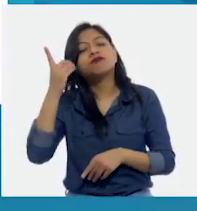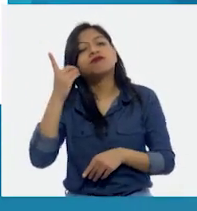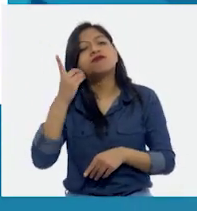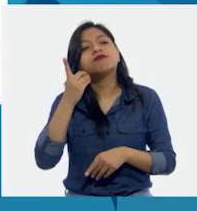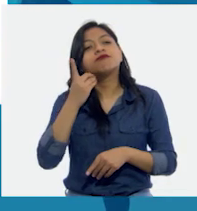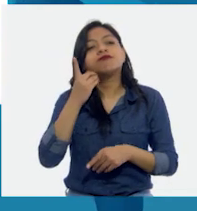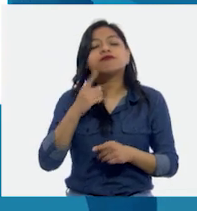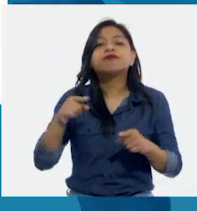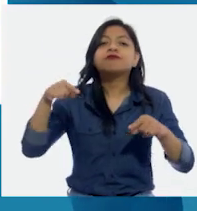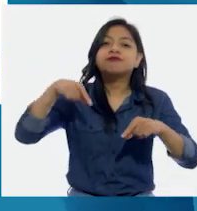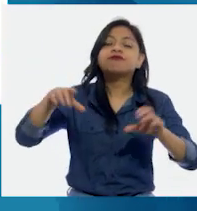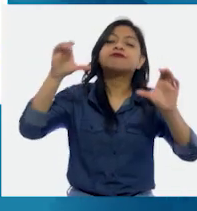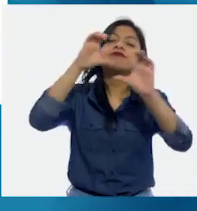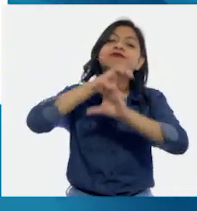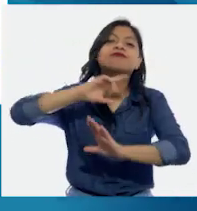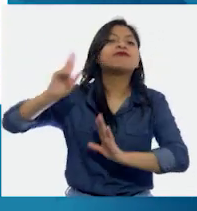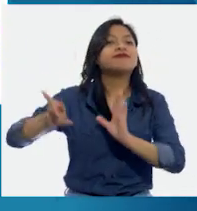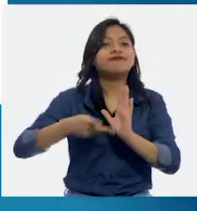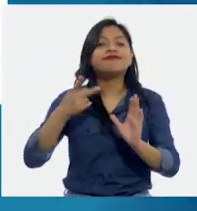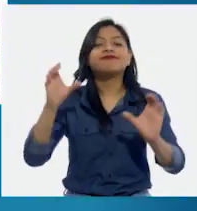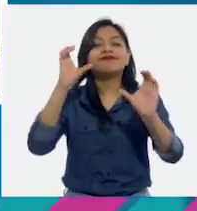repitiendo esta canción.